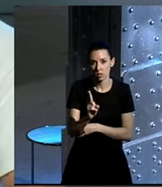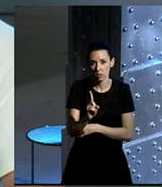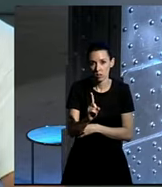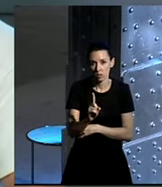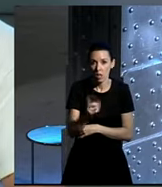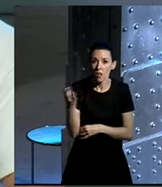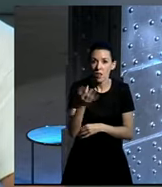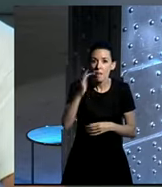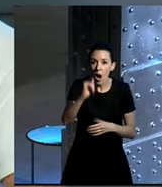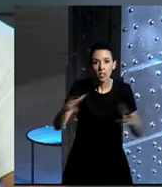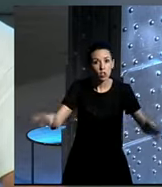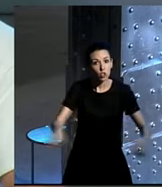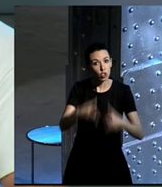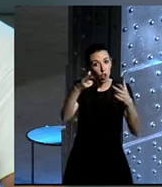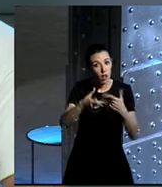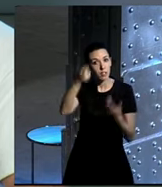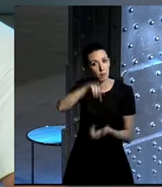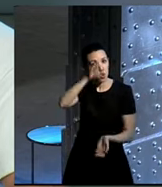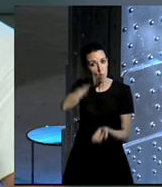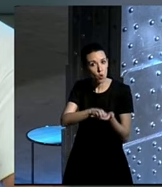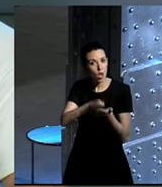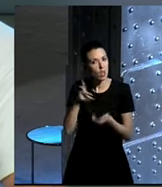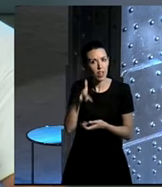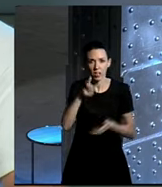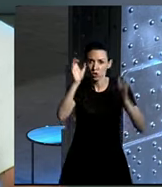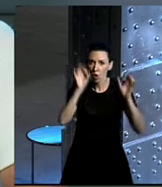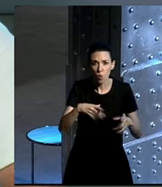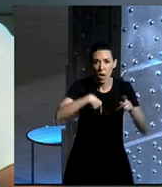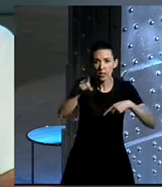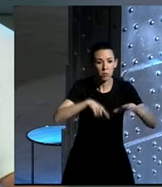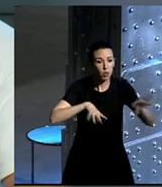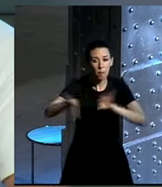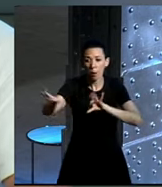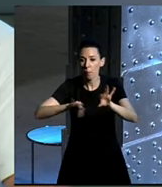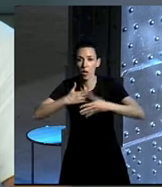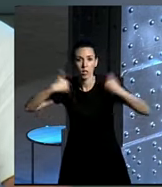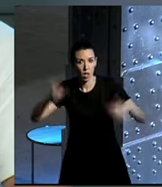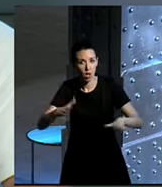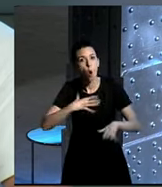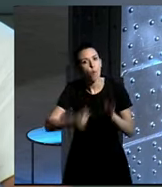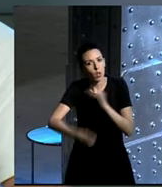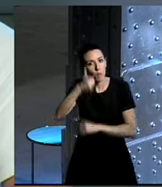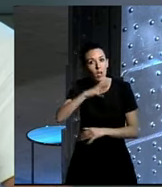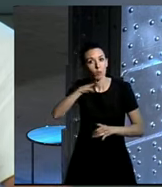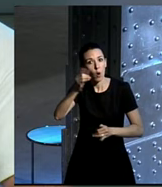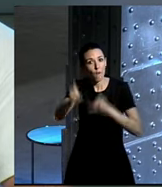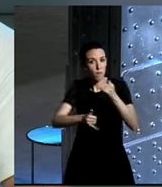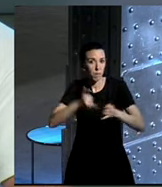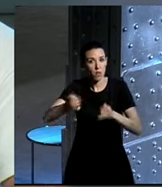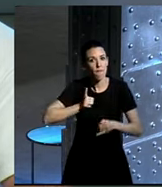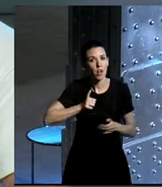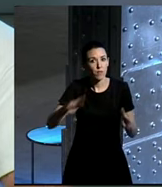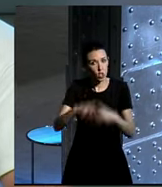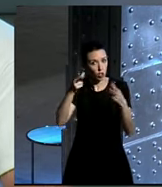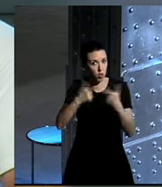de sociedades y ciudades en las que tengamos el mismo derecho a ir en un transporte u otro. O quizá más, porque la bici tiene beneficios sociales y no tiene